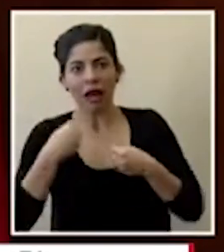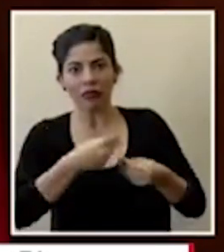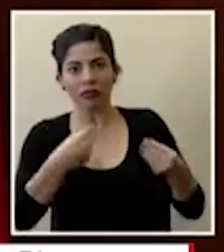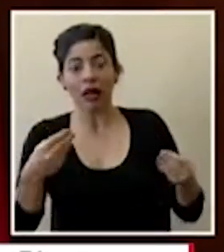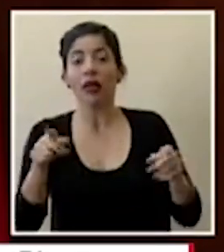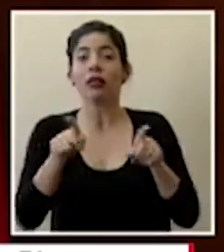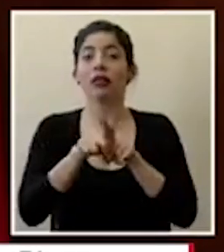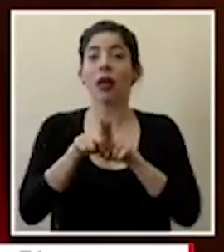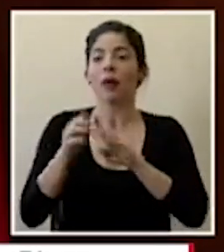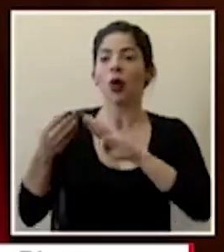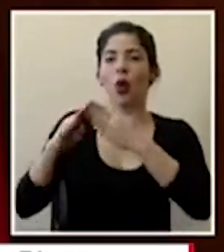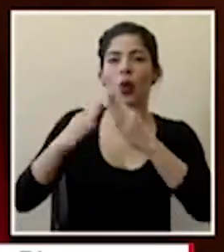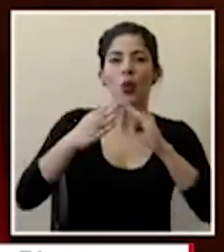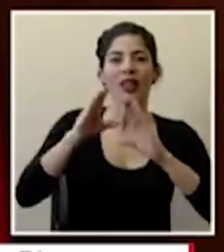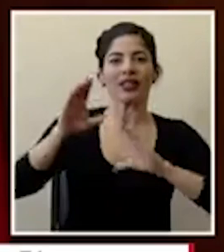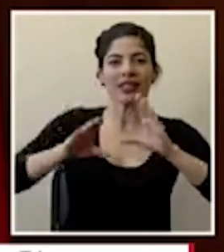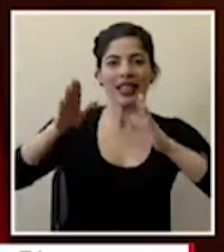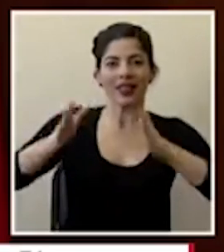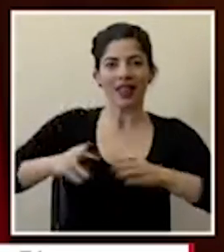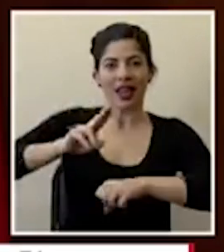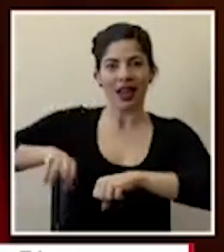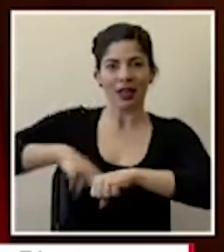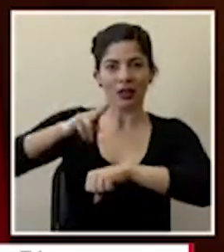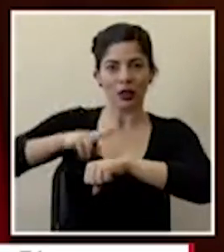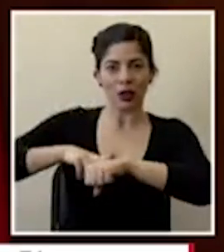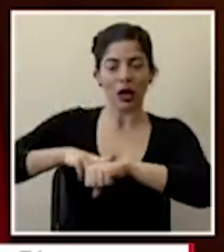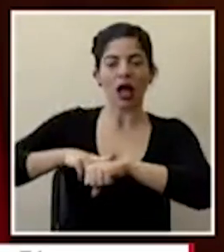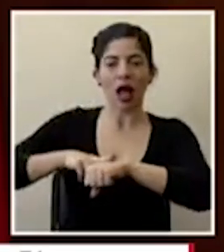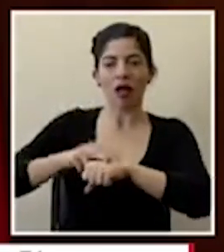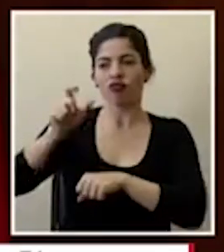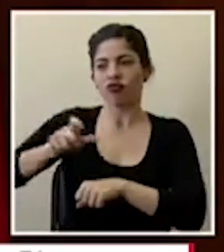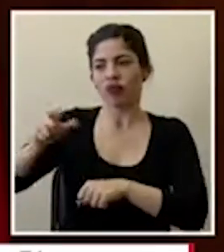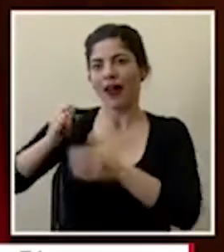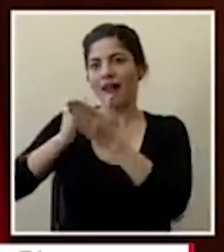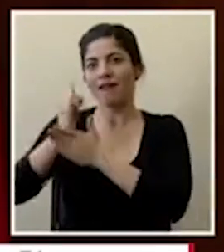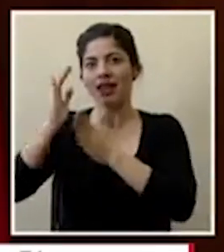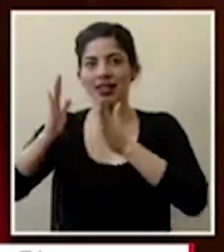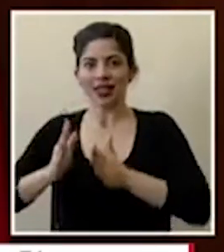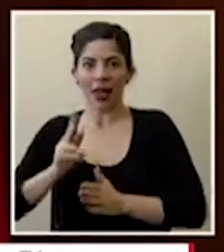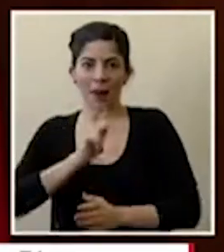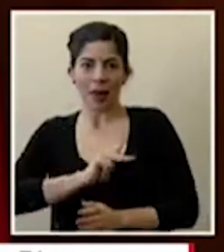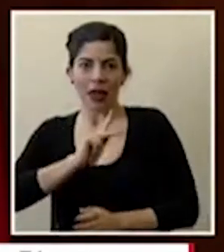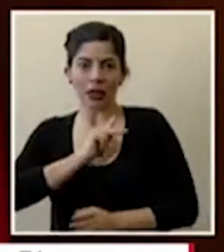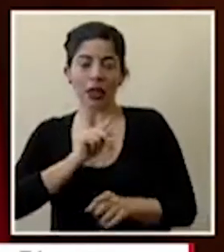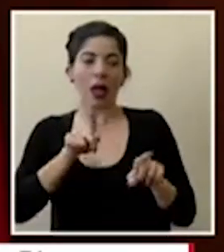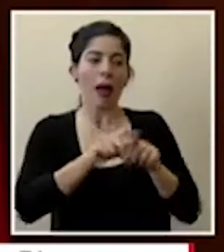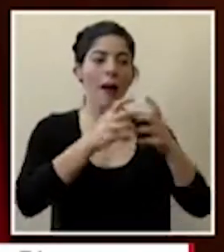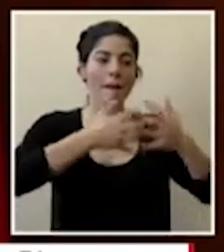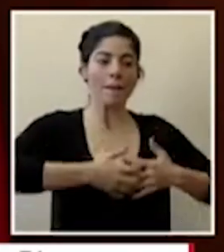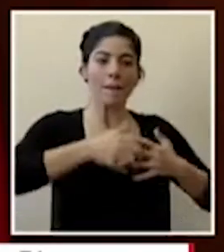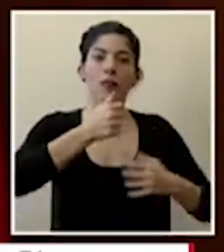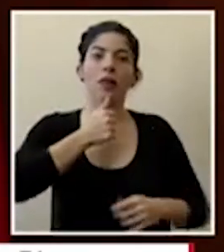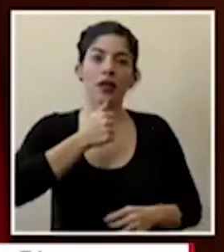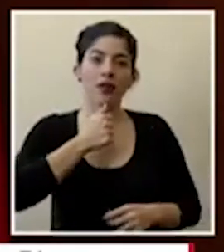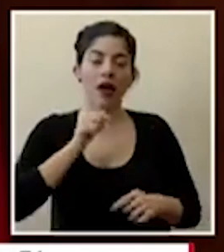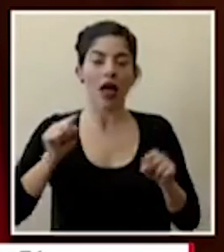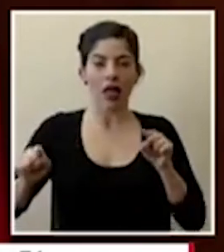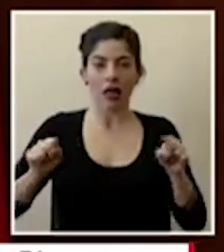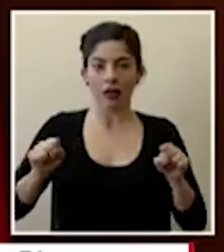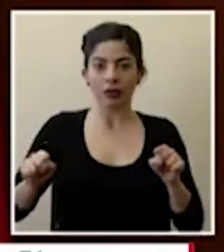científica nacional tanto a nivel de investigadores personales como empresa privada y